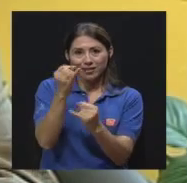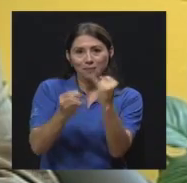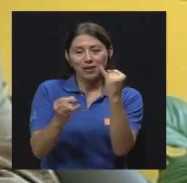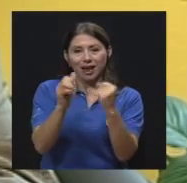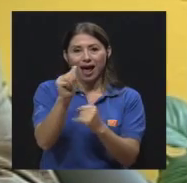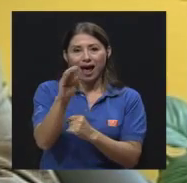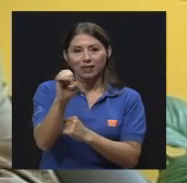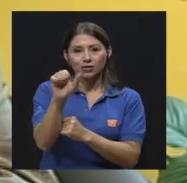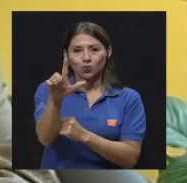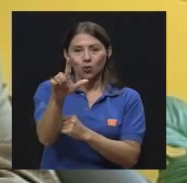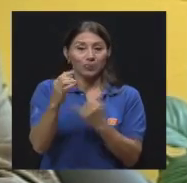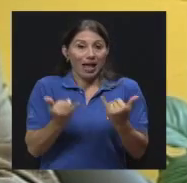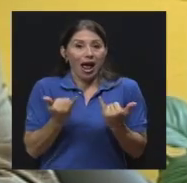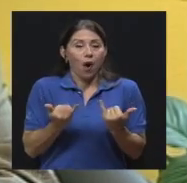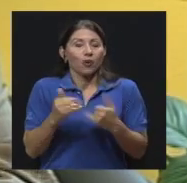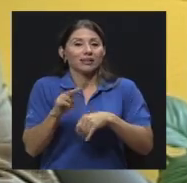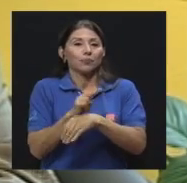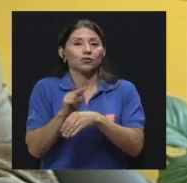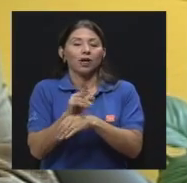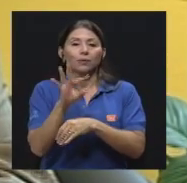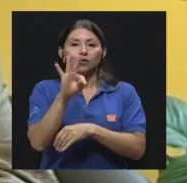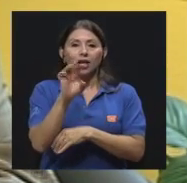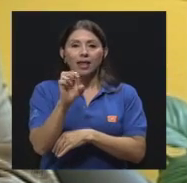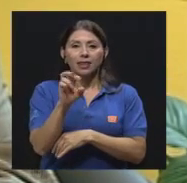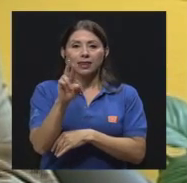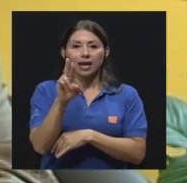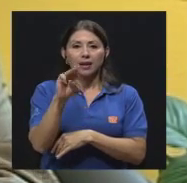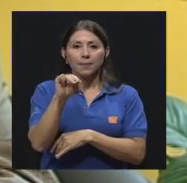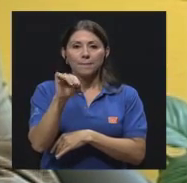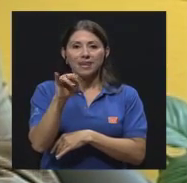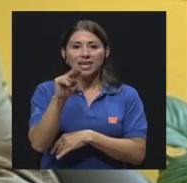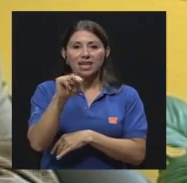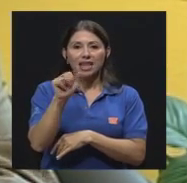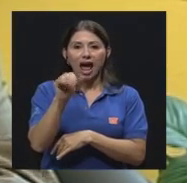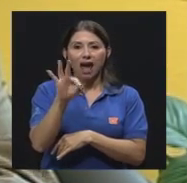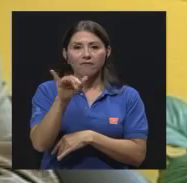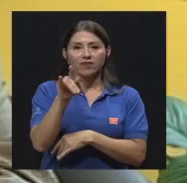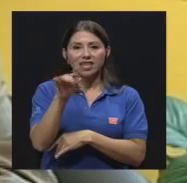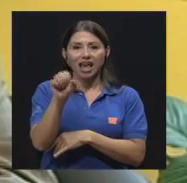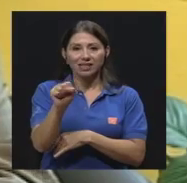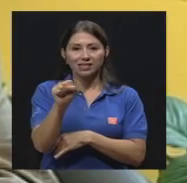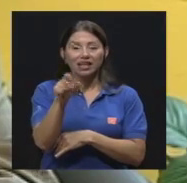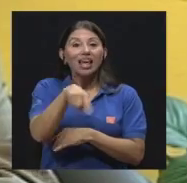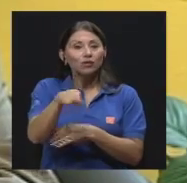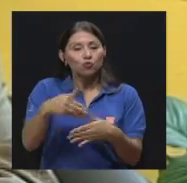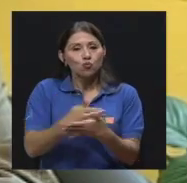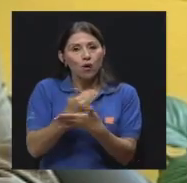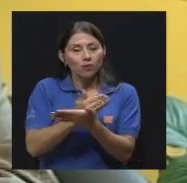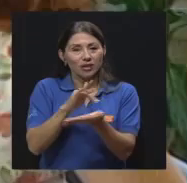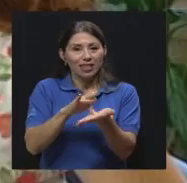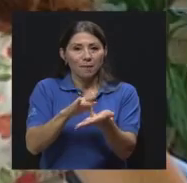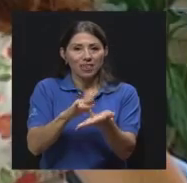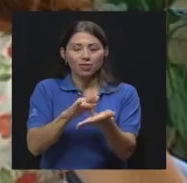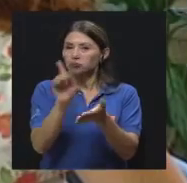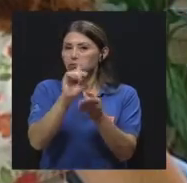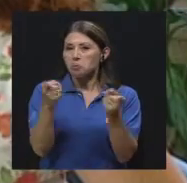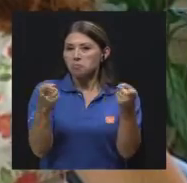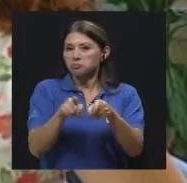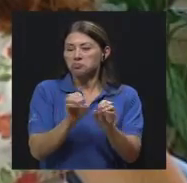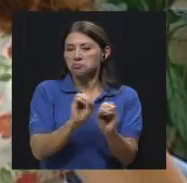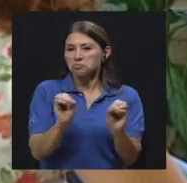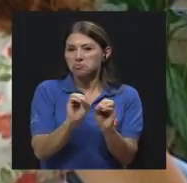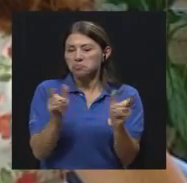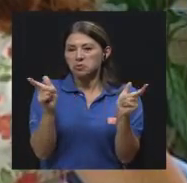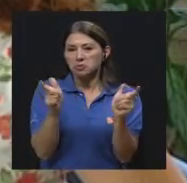estamos usando hoy día las terminafinas, que son los nuevos medicamentos y que tienen menos efectos hepáticos, ¿verdad? Ahora,